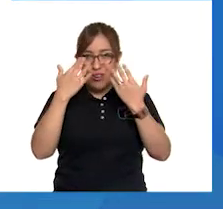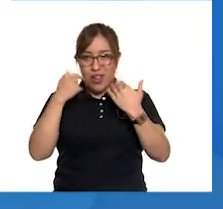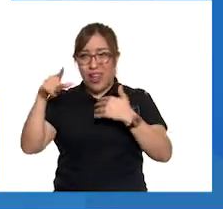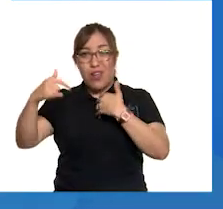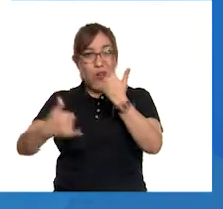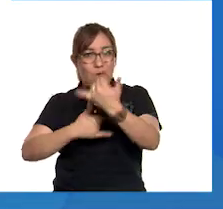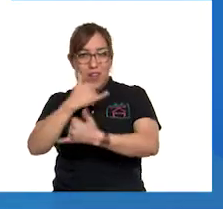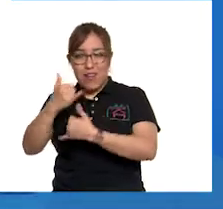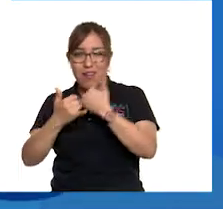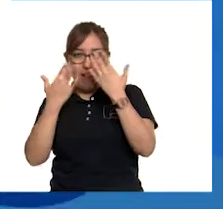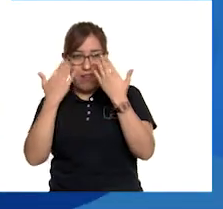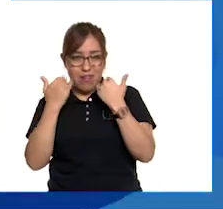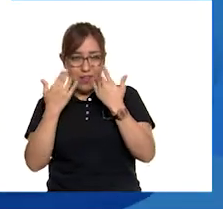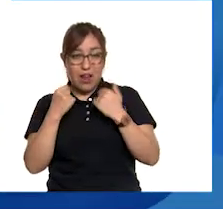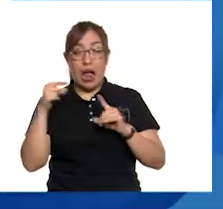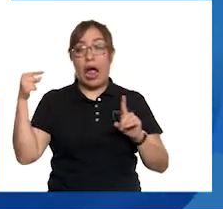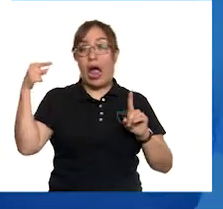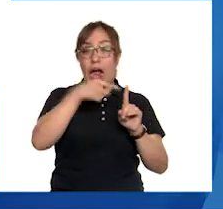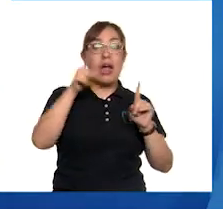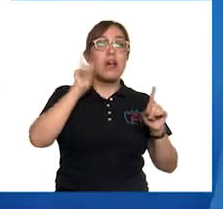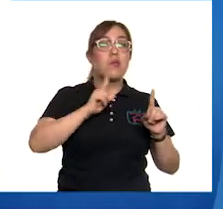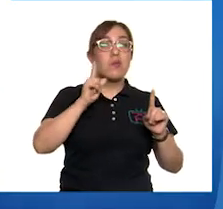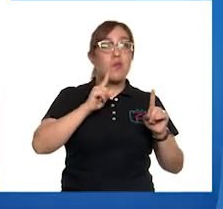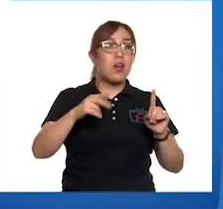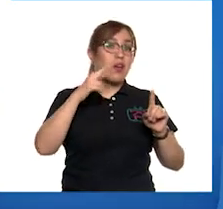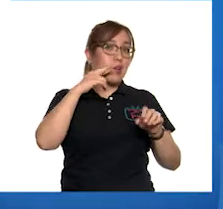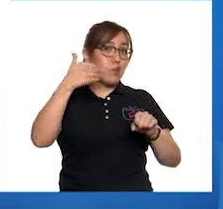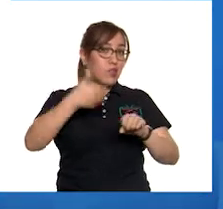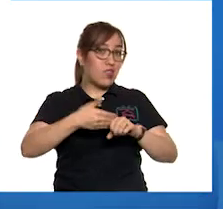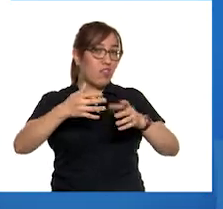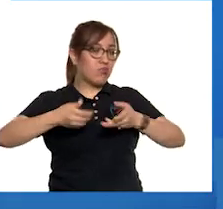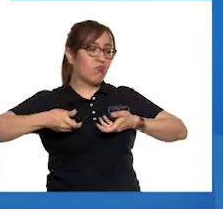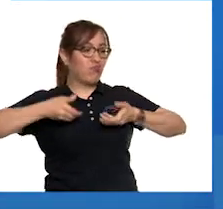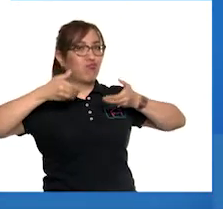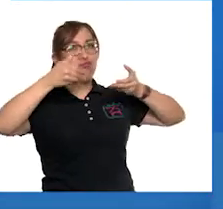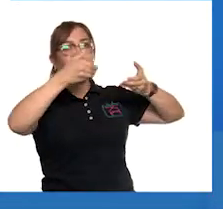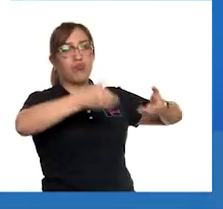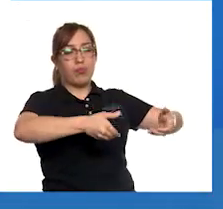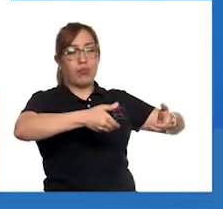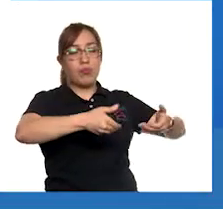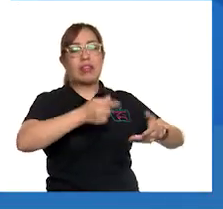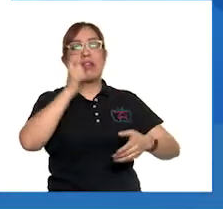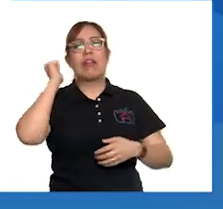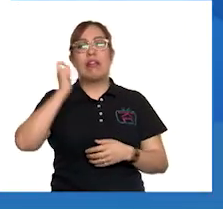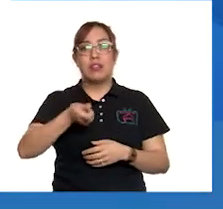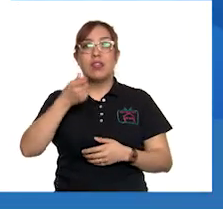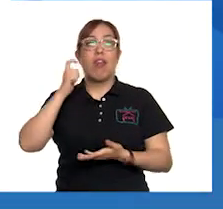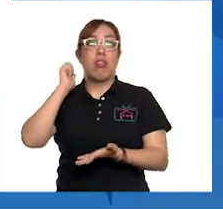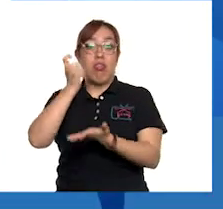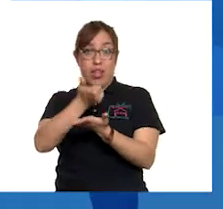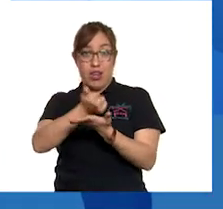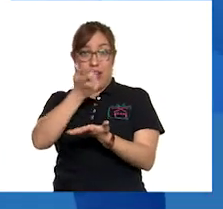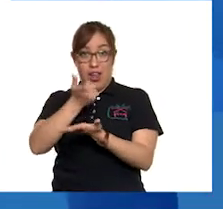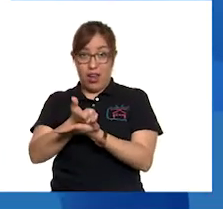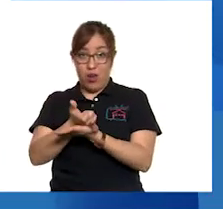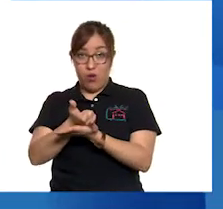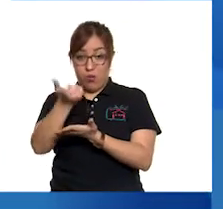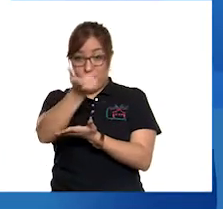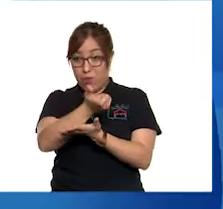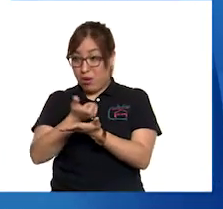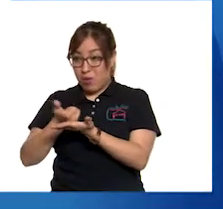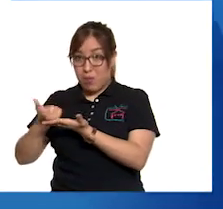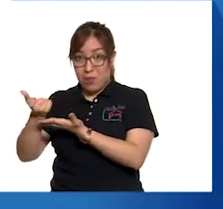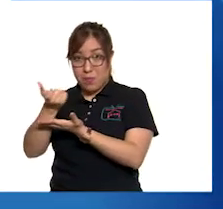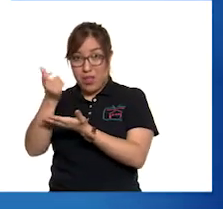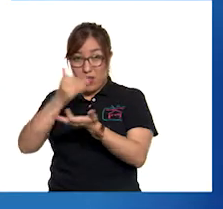como es la representante, se le entregaron recursos públicos, es decir, cierta cantidad de dinero que se obtuvo a partir de los